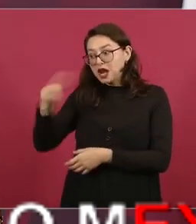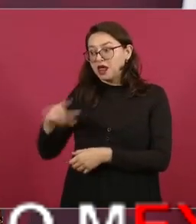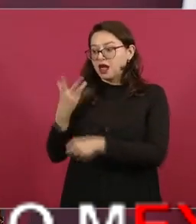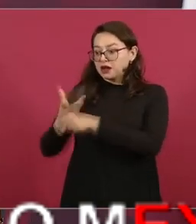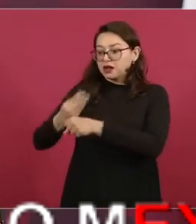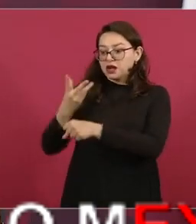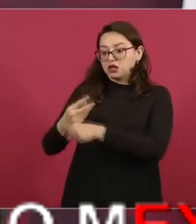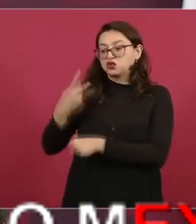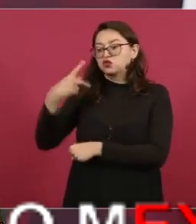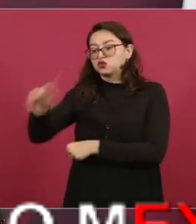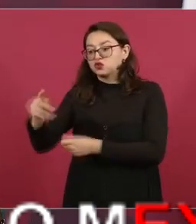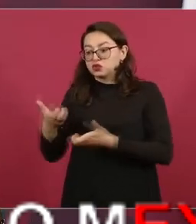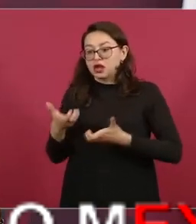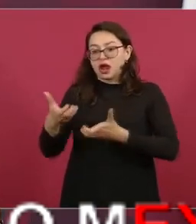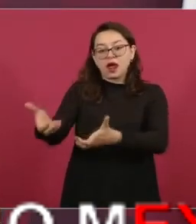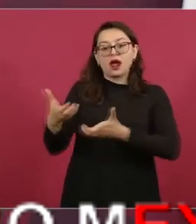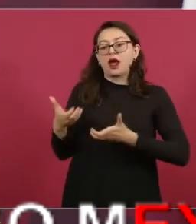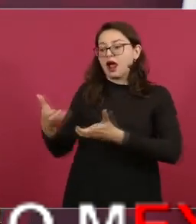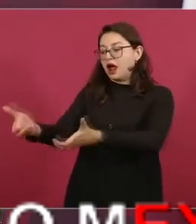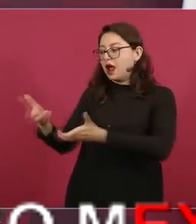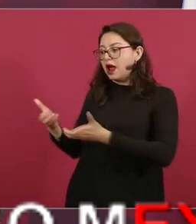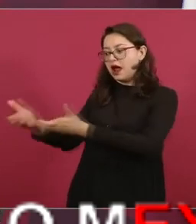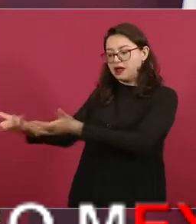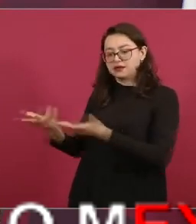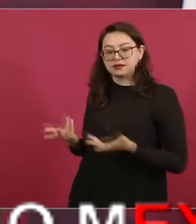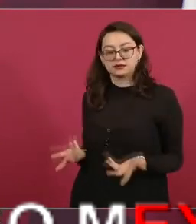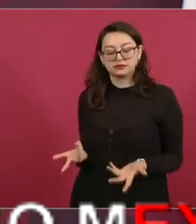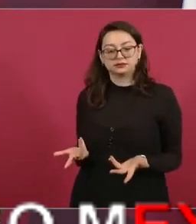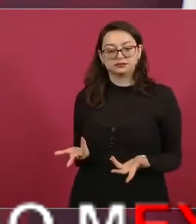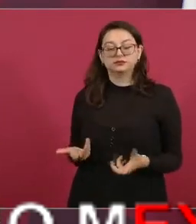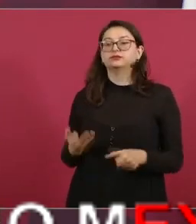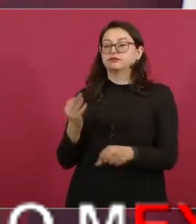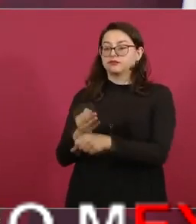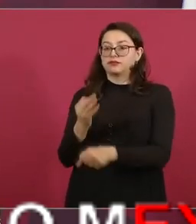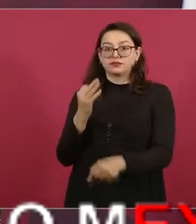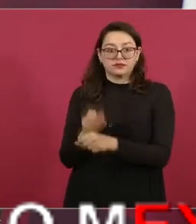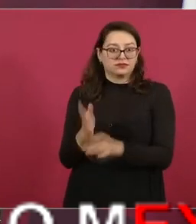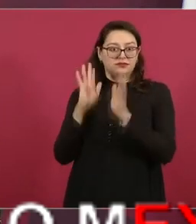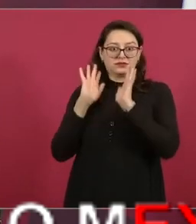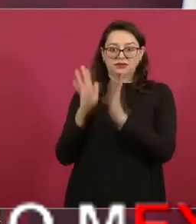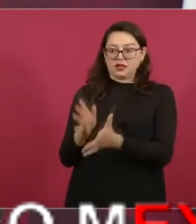y así se están construyendo muchísimos kilómetros